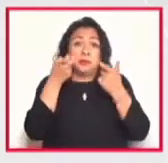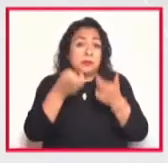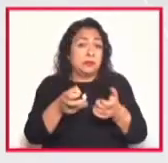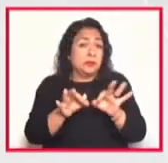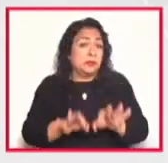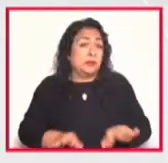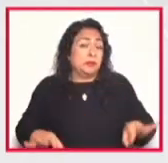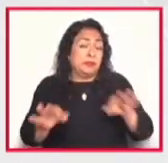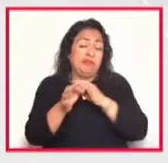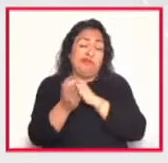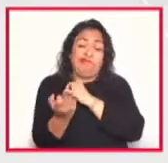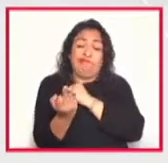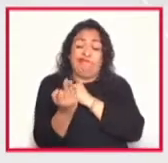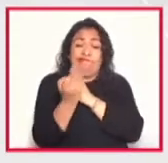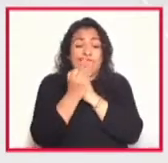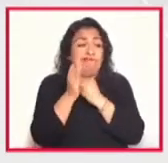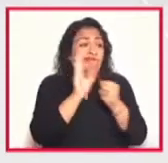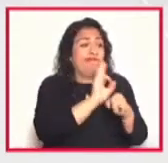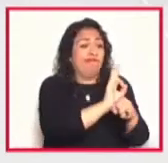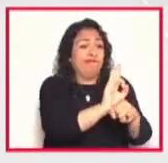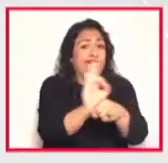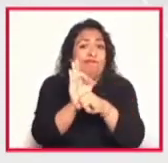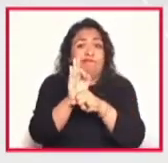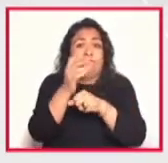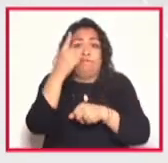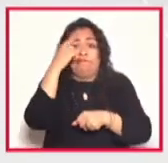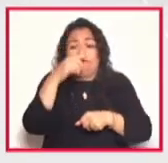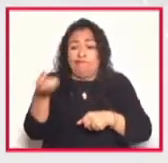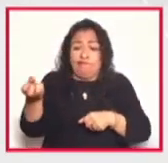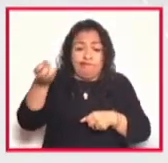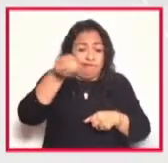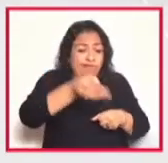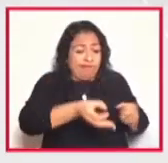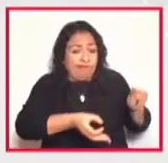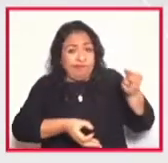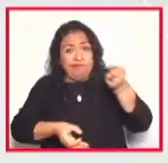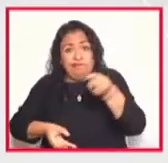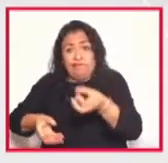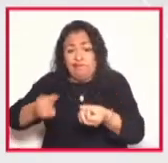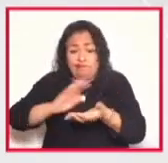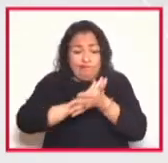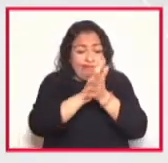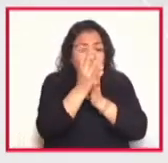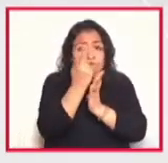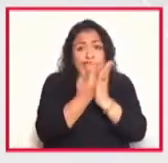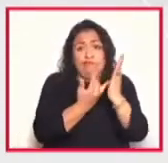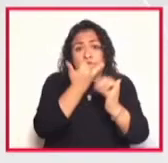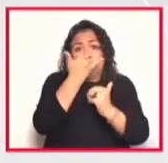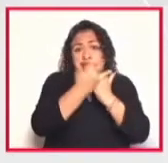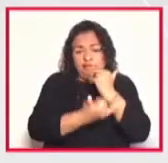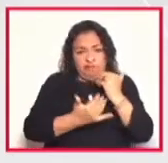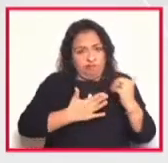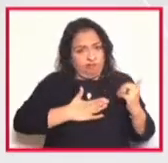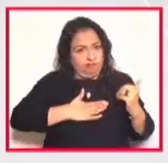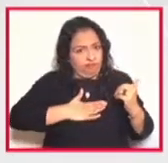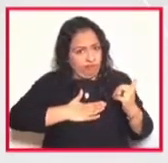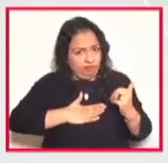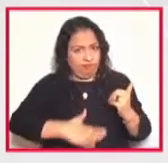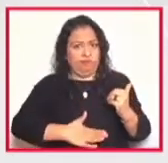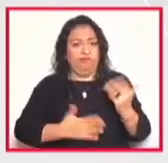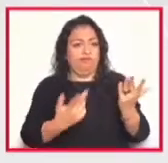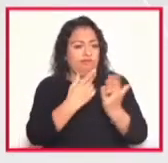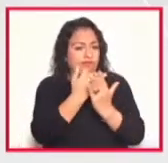poderosas con las que podemos construir un proyecto justo, un proyecto